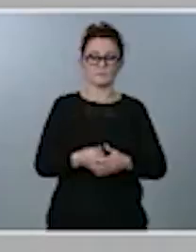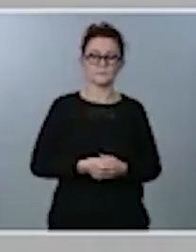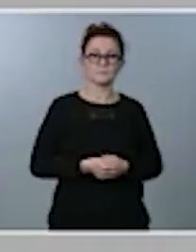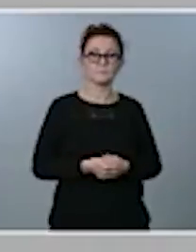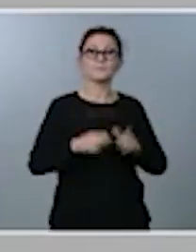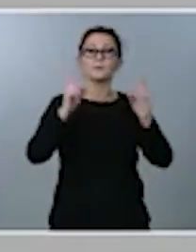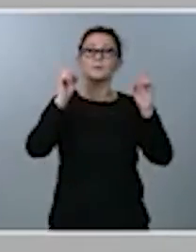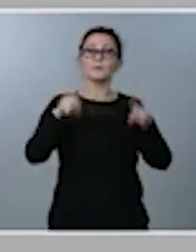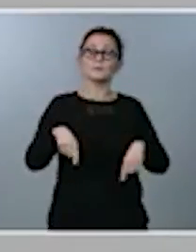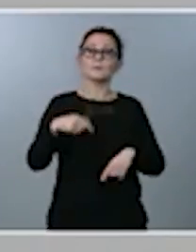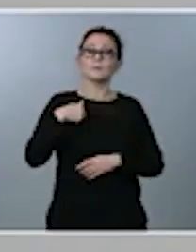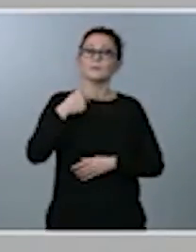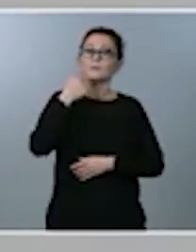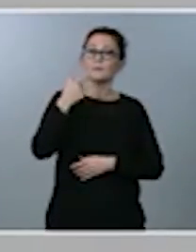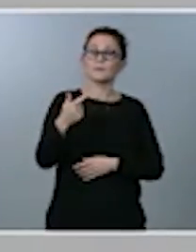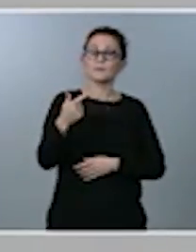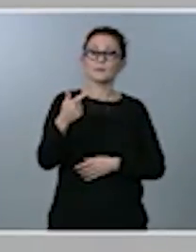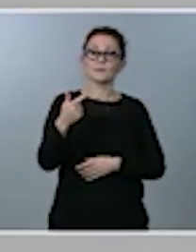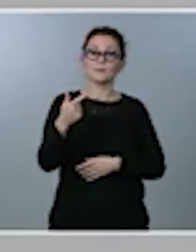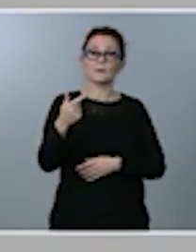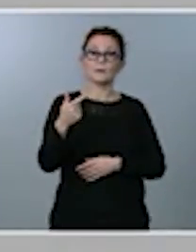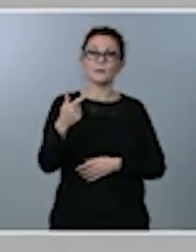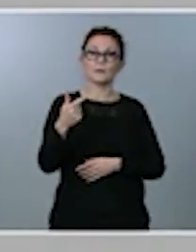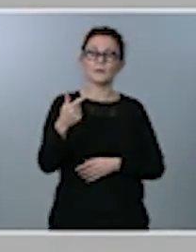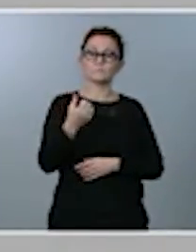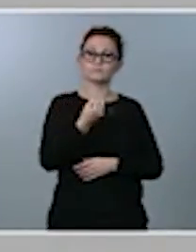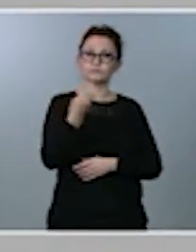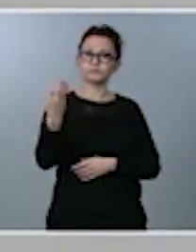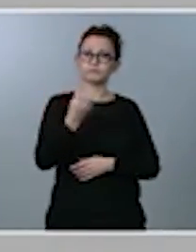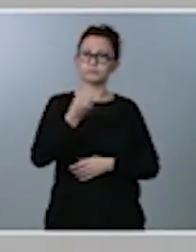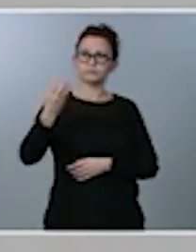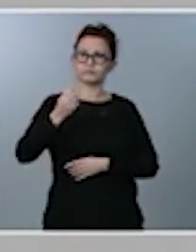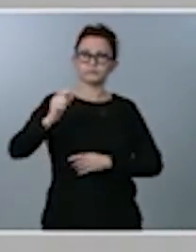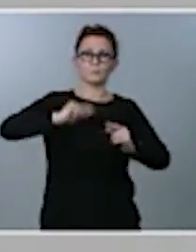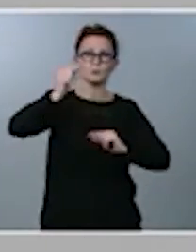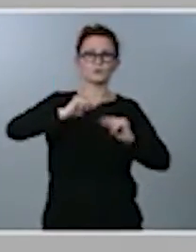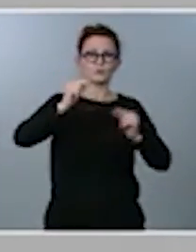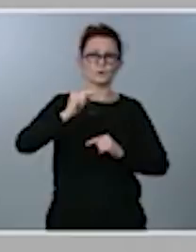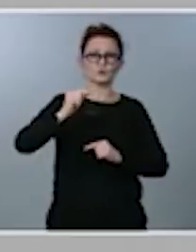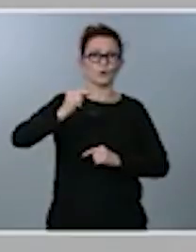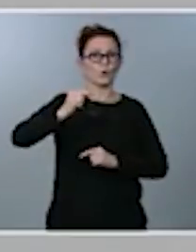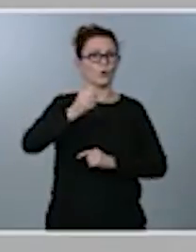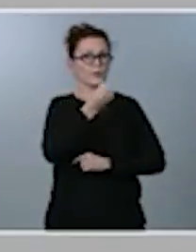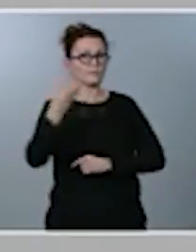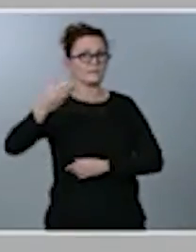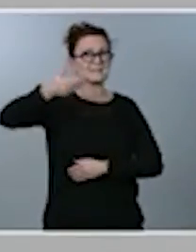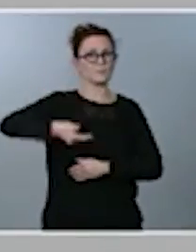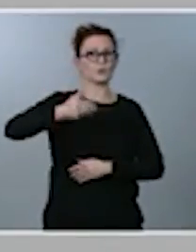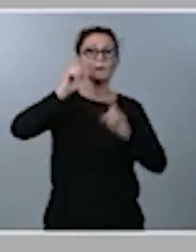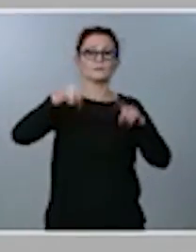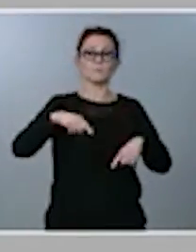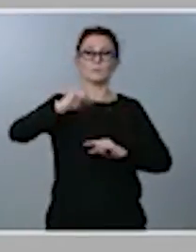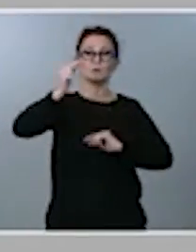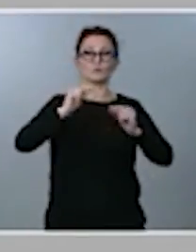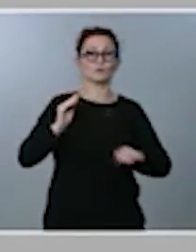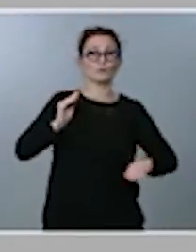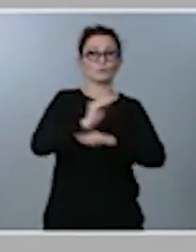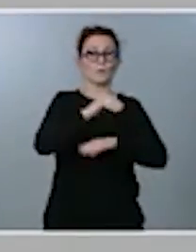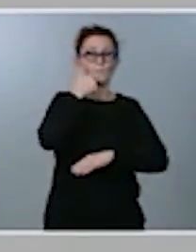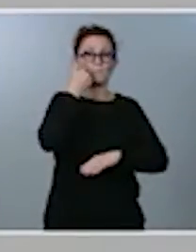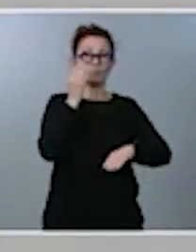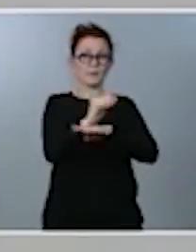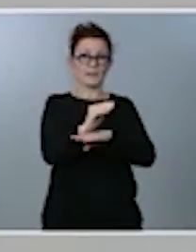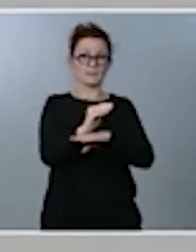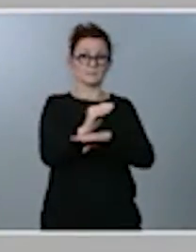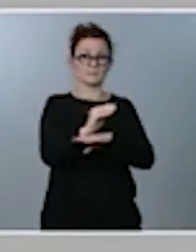detrás de las voluminosas cifras del presupuesto hay un mayor esfuerzo en becas, que se traduce también en los datos que